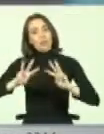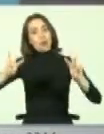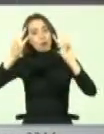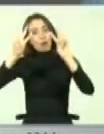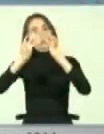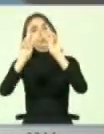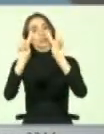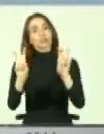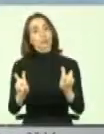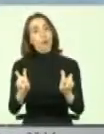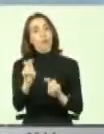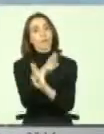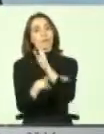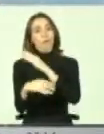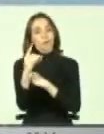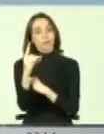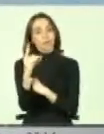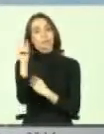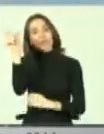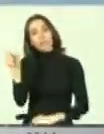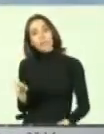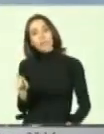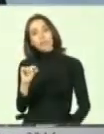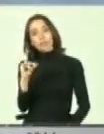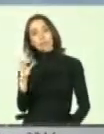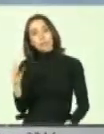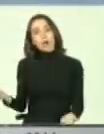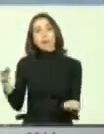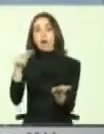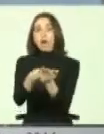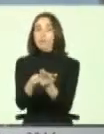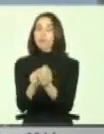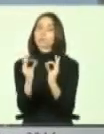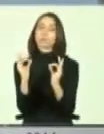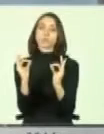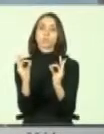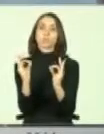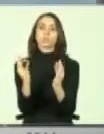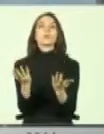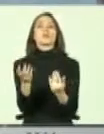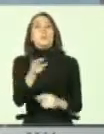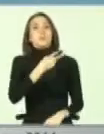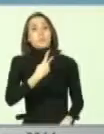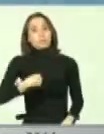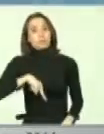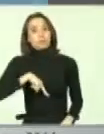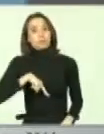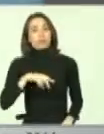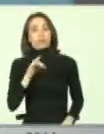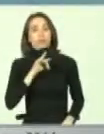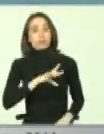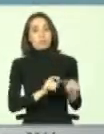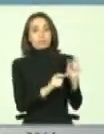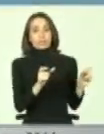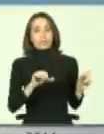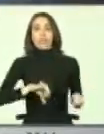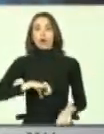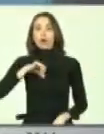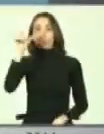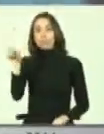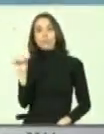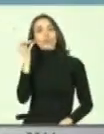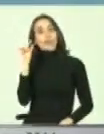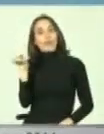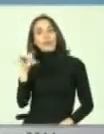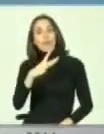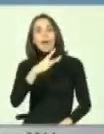Discapacidad. La verdad es que el aporte de Soledad insustituible, pero creo que para todos nosotros como chilenos es un gran orgullo que haya sido